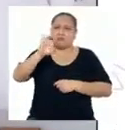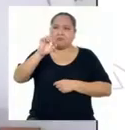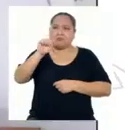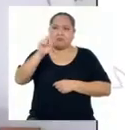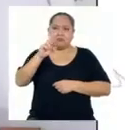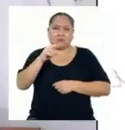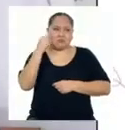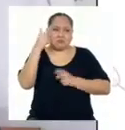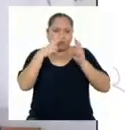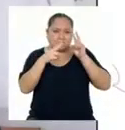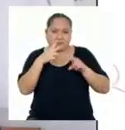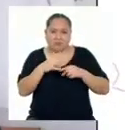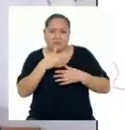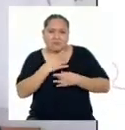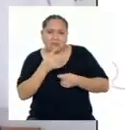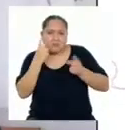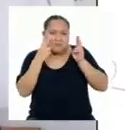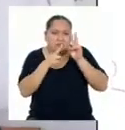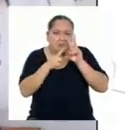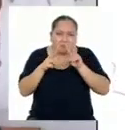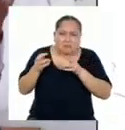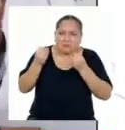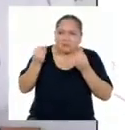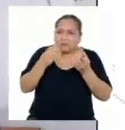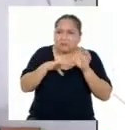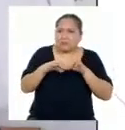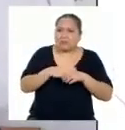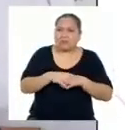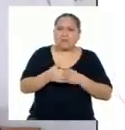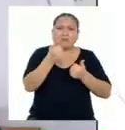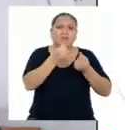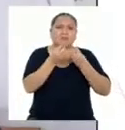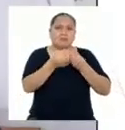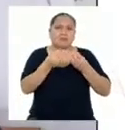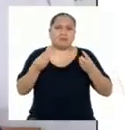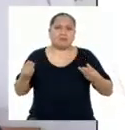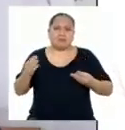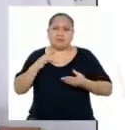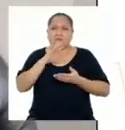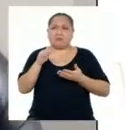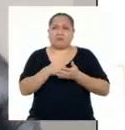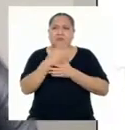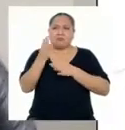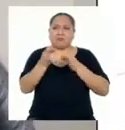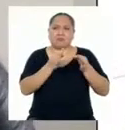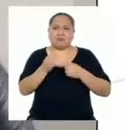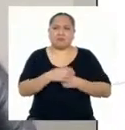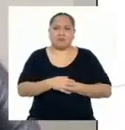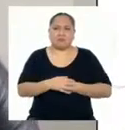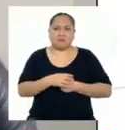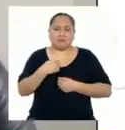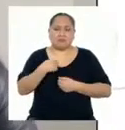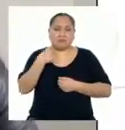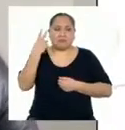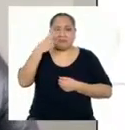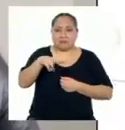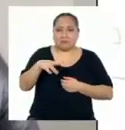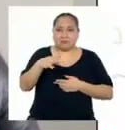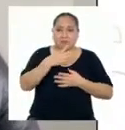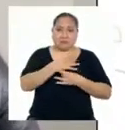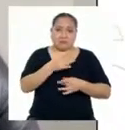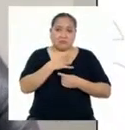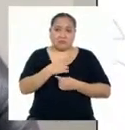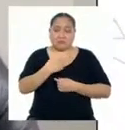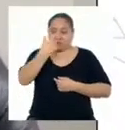pareció muy interesante ver la forma en que lo realizan Y cómo las materiales y todo lo que nos explicaron en el video A mí me pareció muy interesante